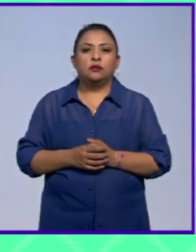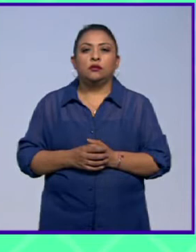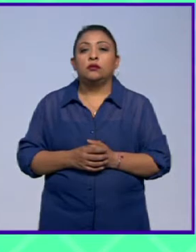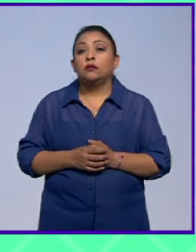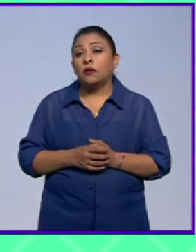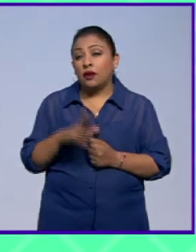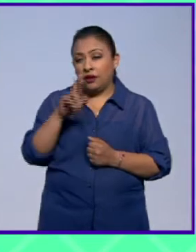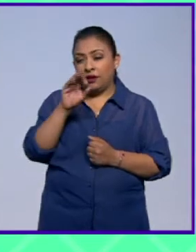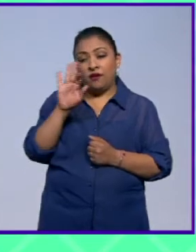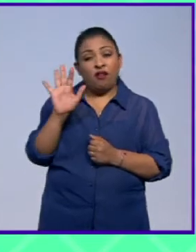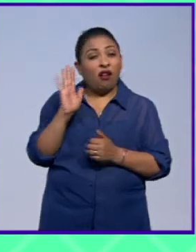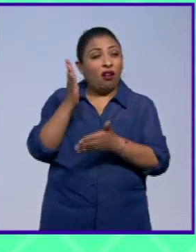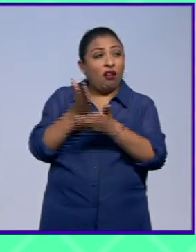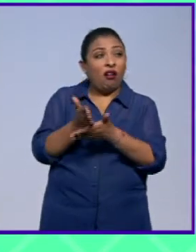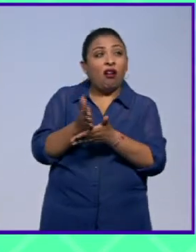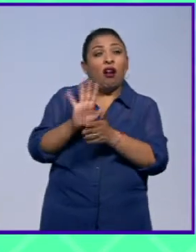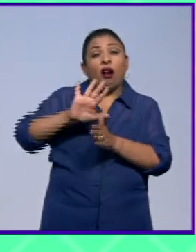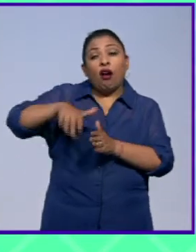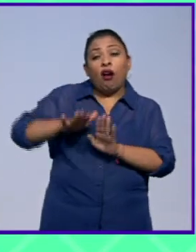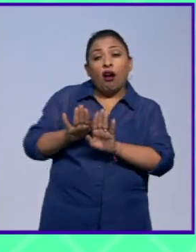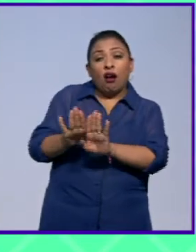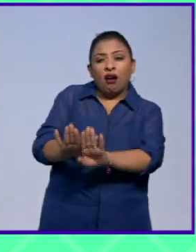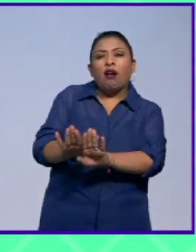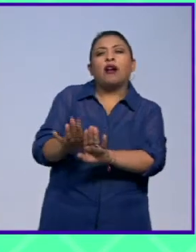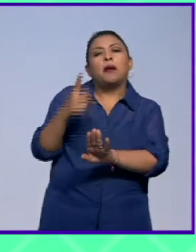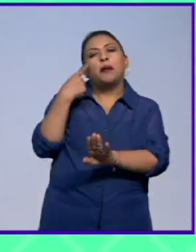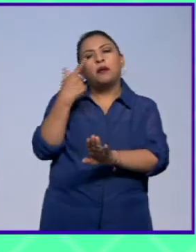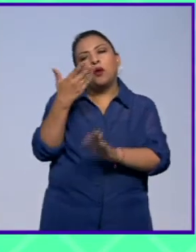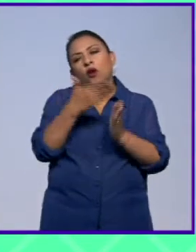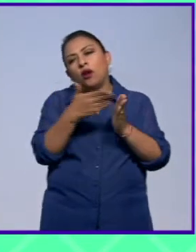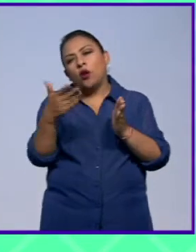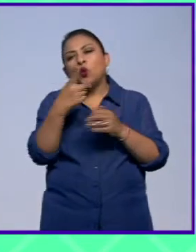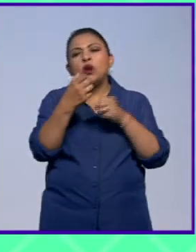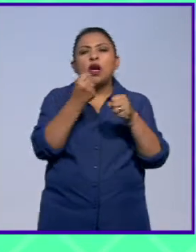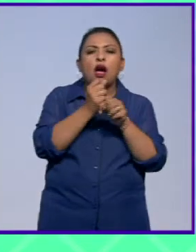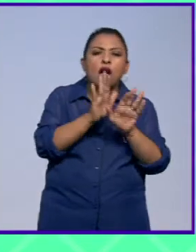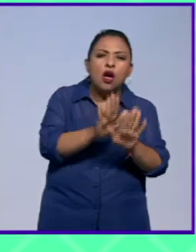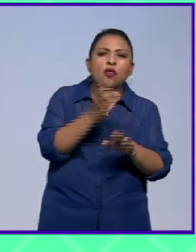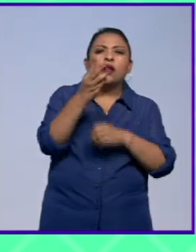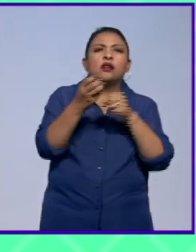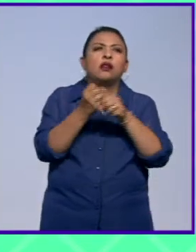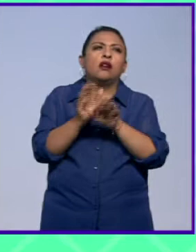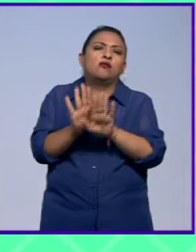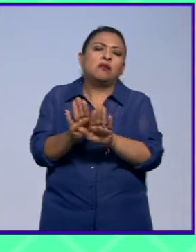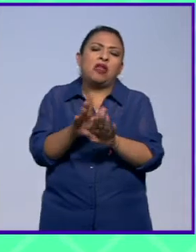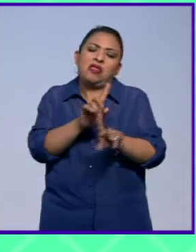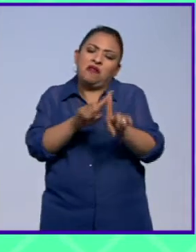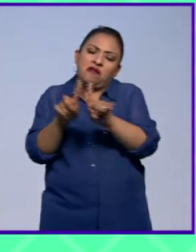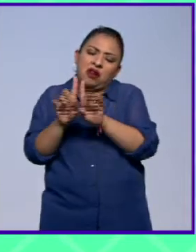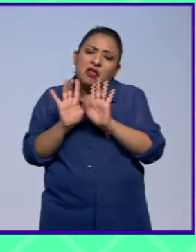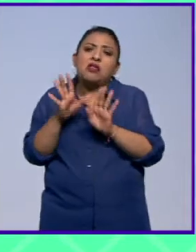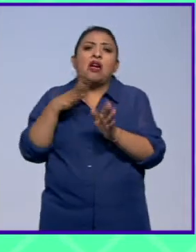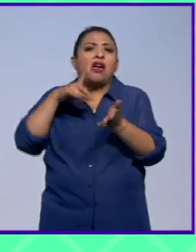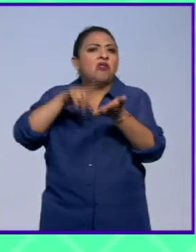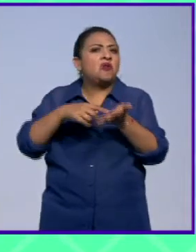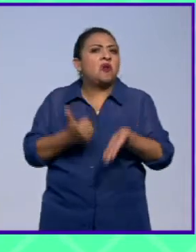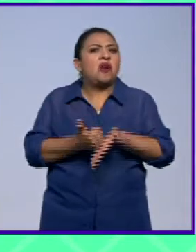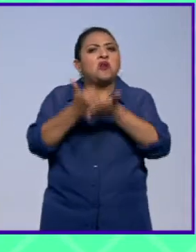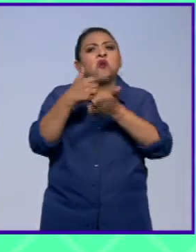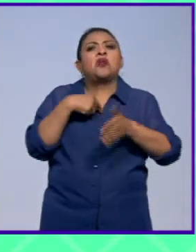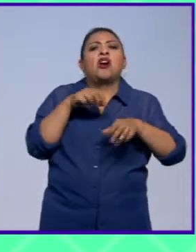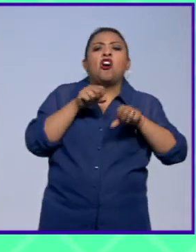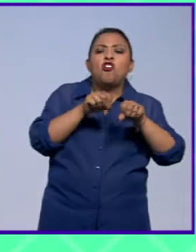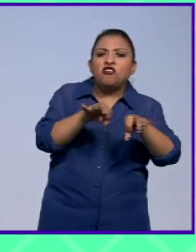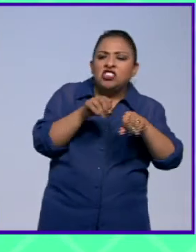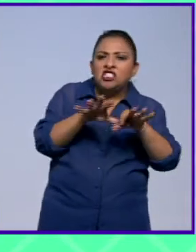Rafael y ahí se quedan durante bueno ya veníamos hay diferentes tiempos un año o tres años y tienen todas las herramientas tienen oficinas